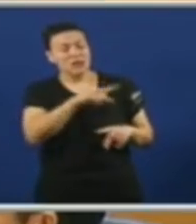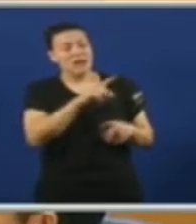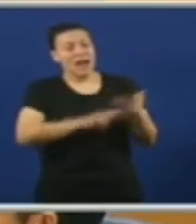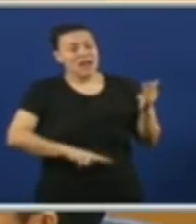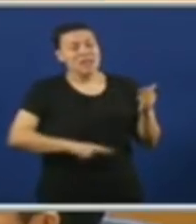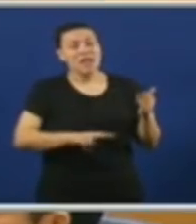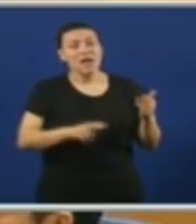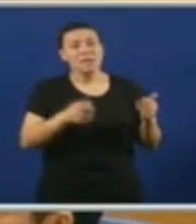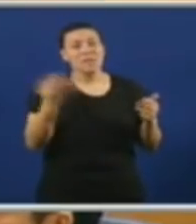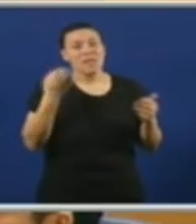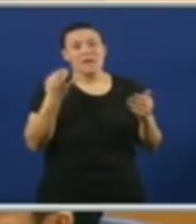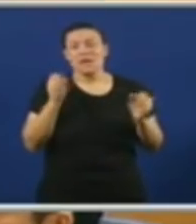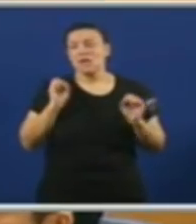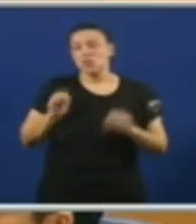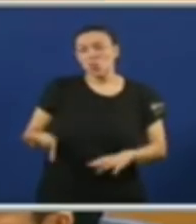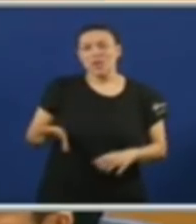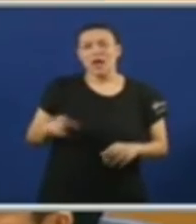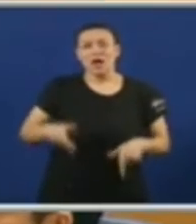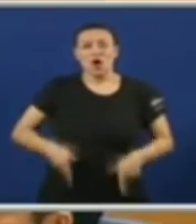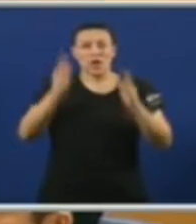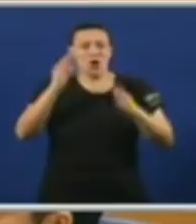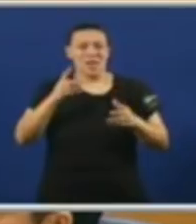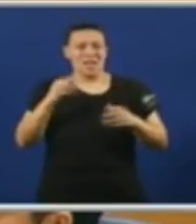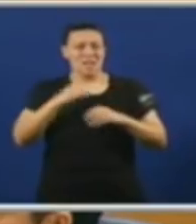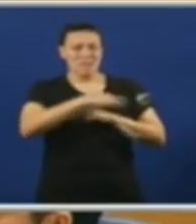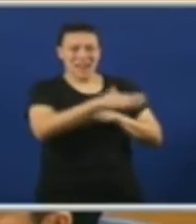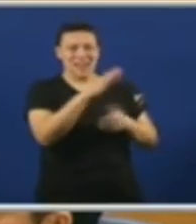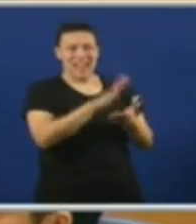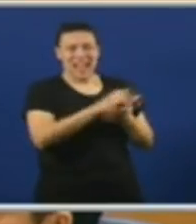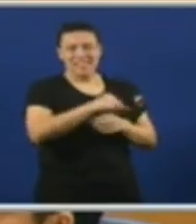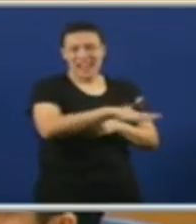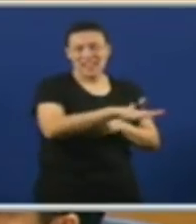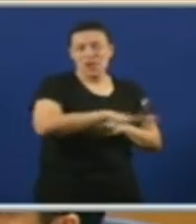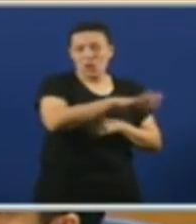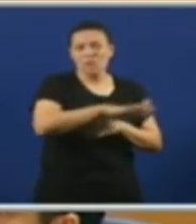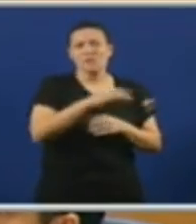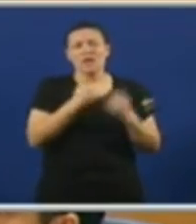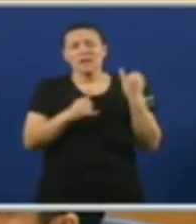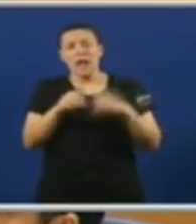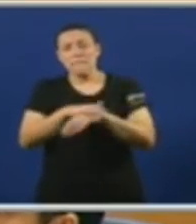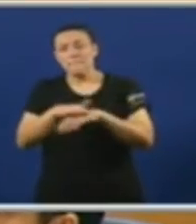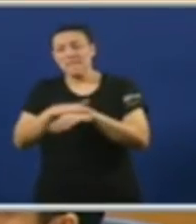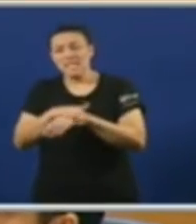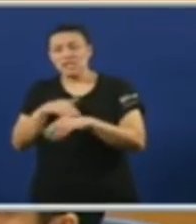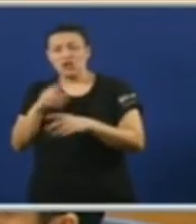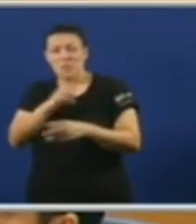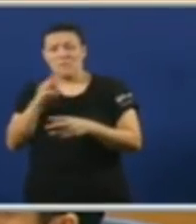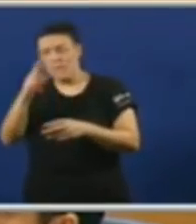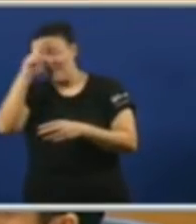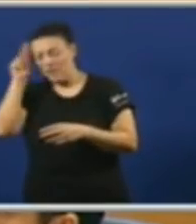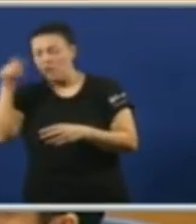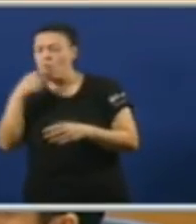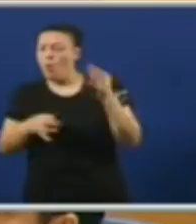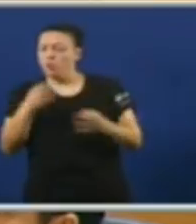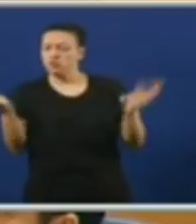Galiza Ten que quedar excluída Do corredor atlántico Resulta Que o ministro Do Partido Popular En Madrid Di que era unha